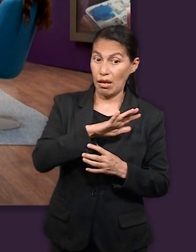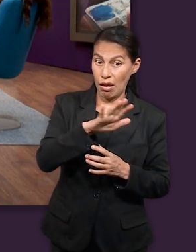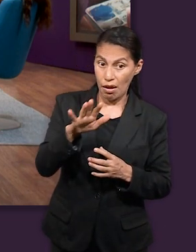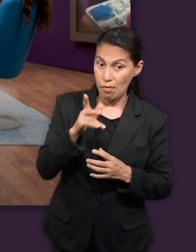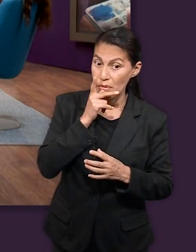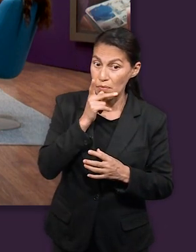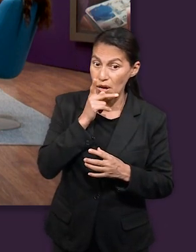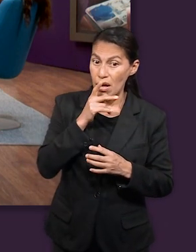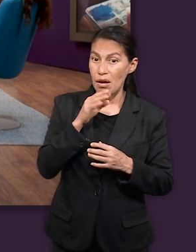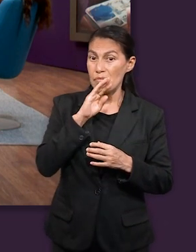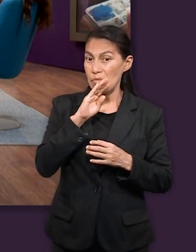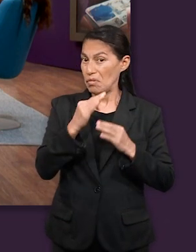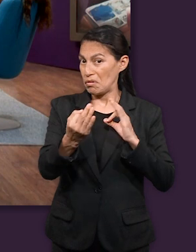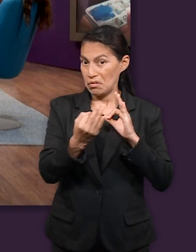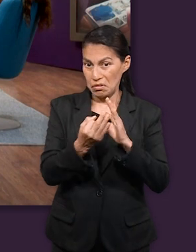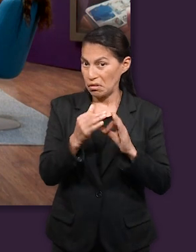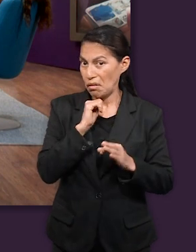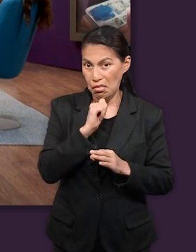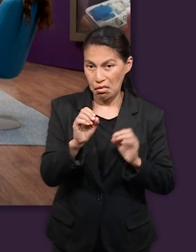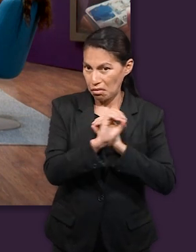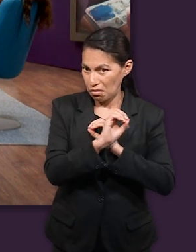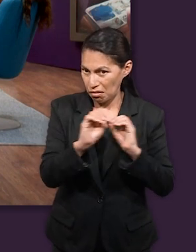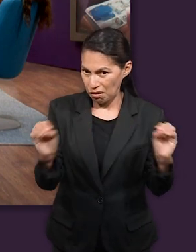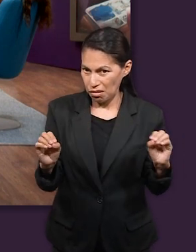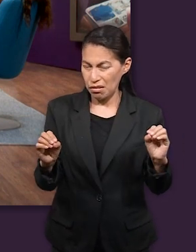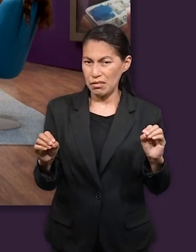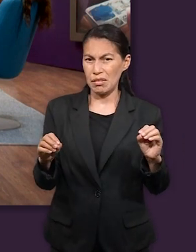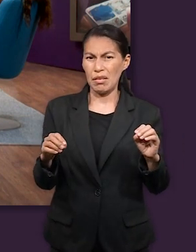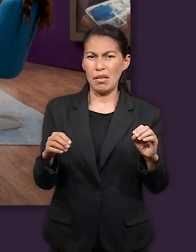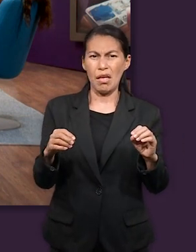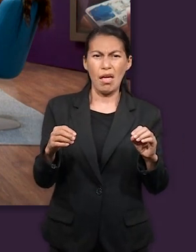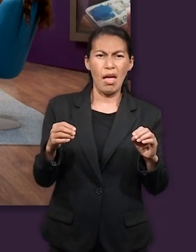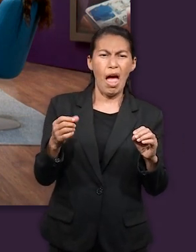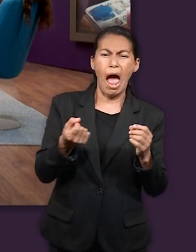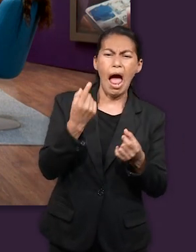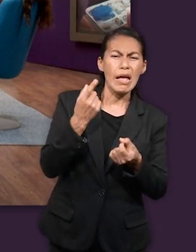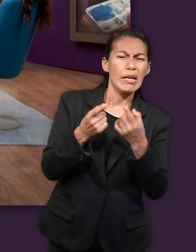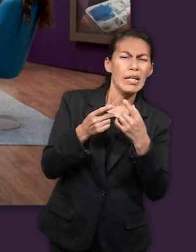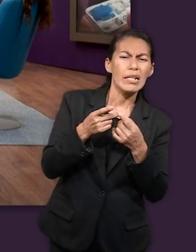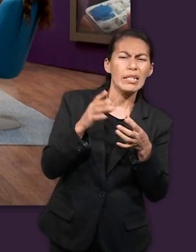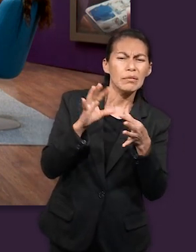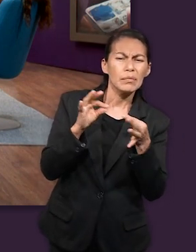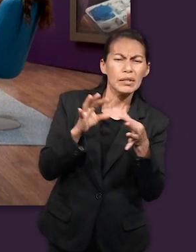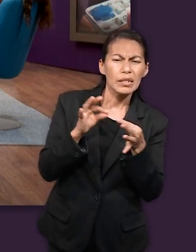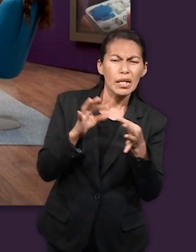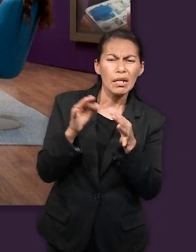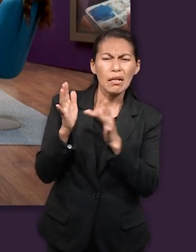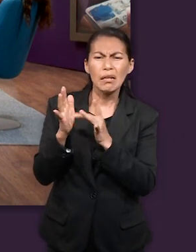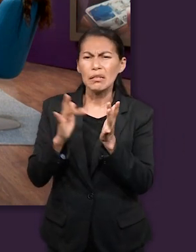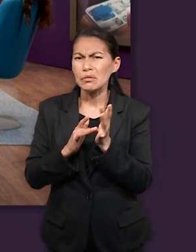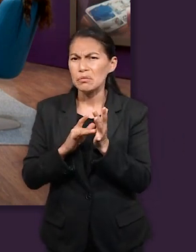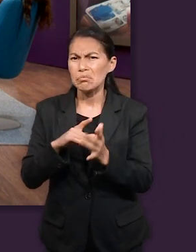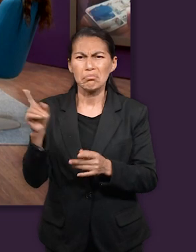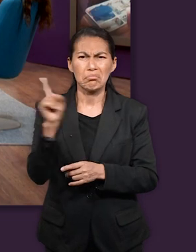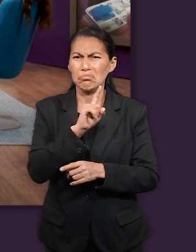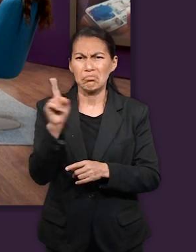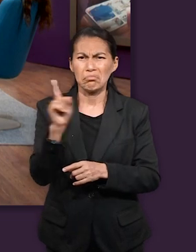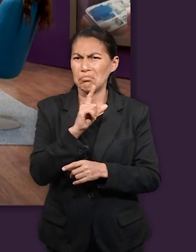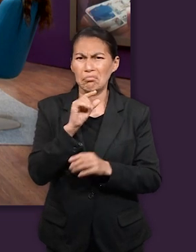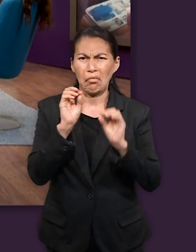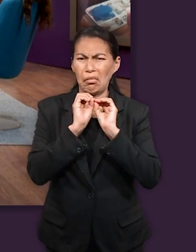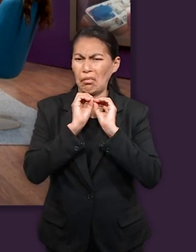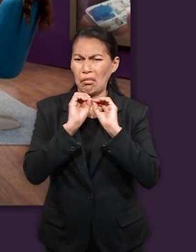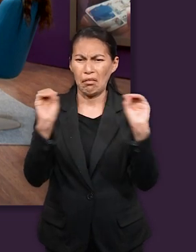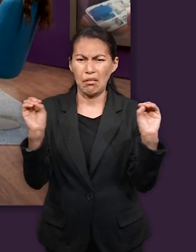rodeado de esta protección incluso de la influencia con respecto a la palabra de Dios que tenía en familia